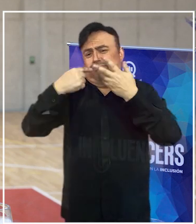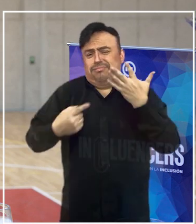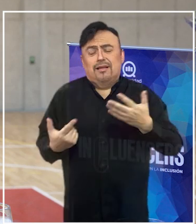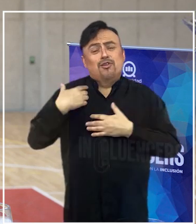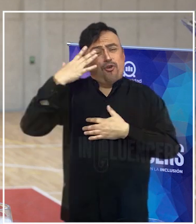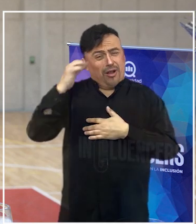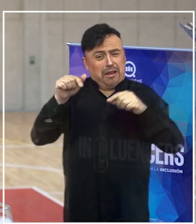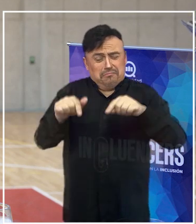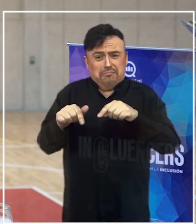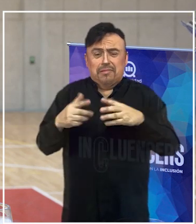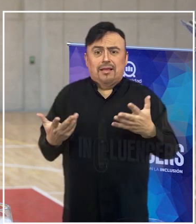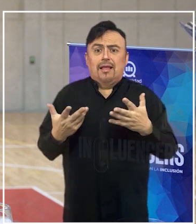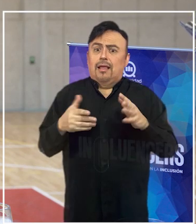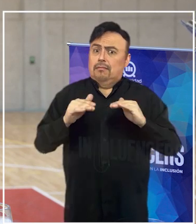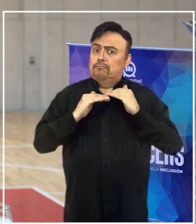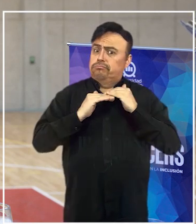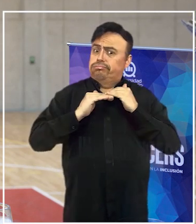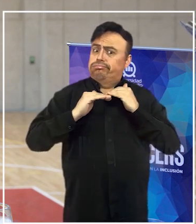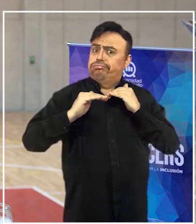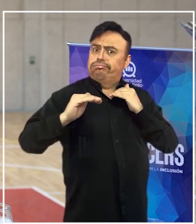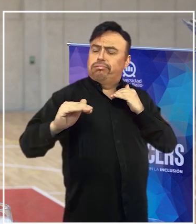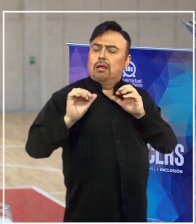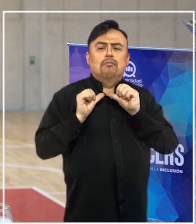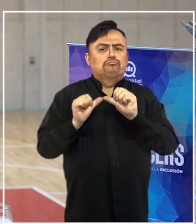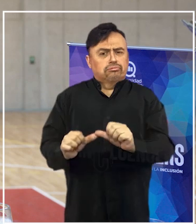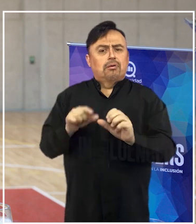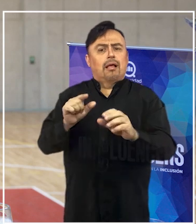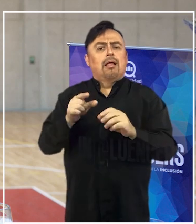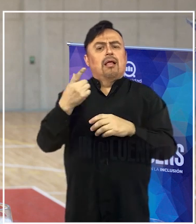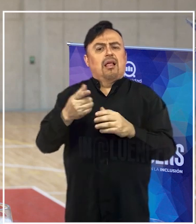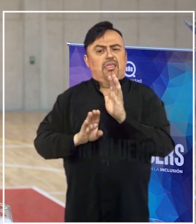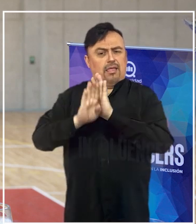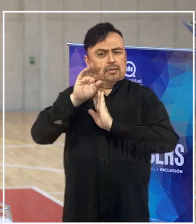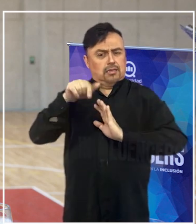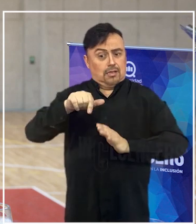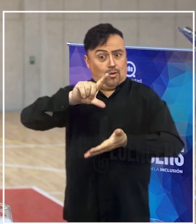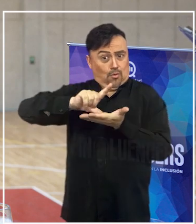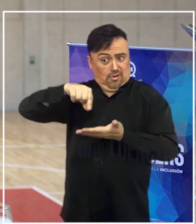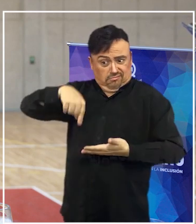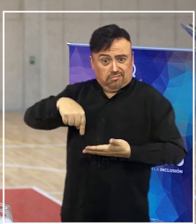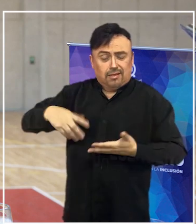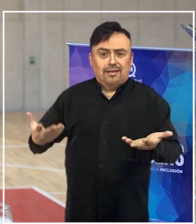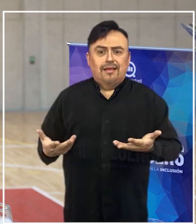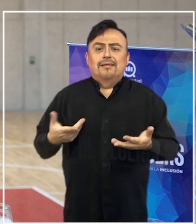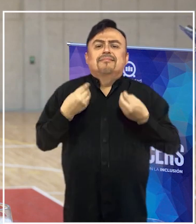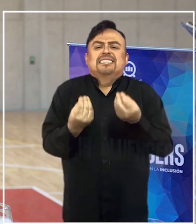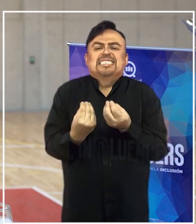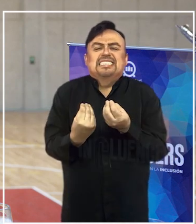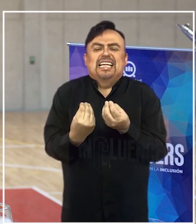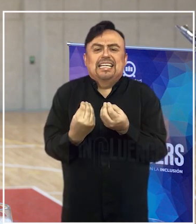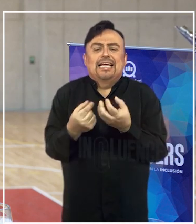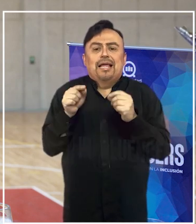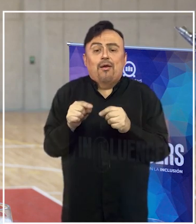creo que mantener y potenciar el desarrollo de este parque, por un lado, que sirva como